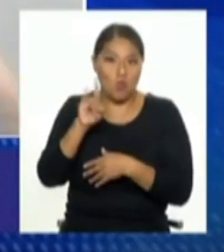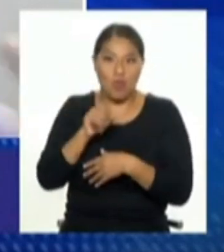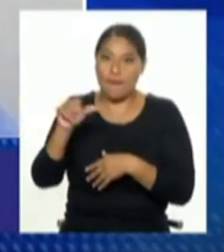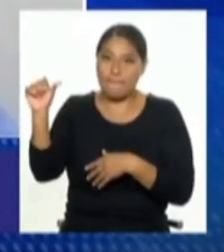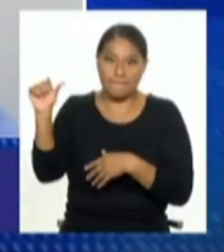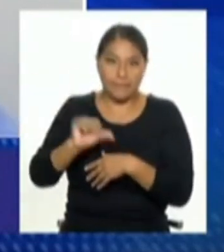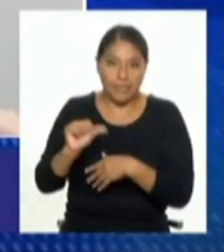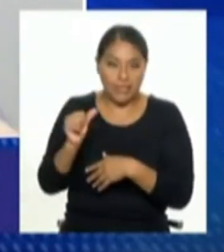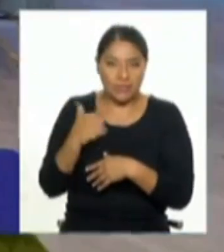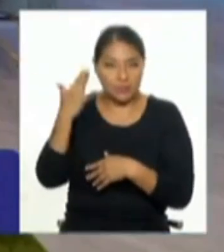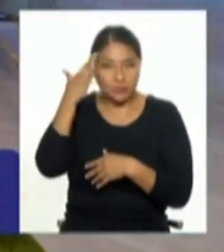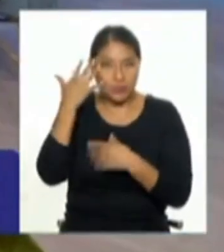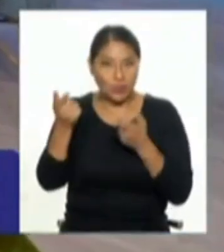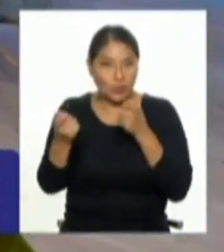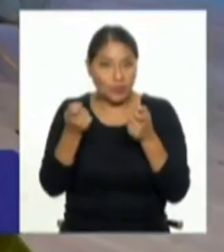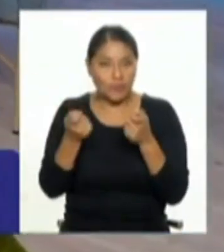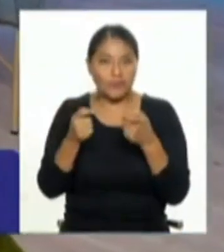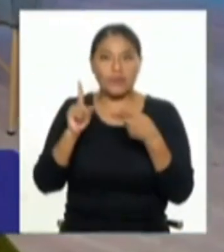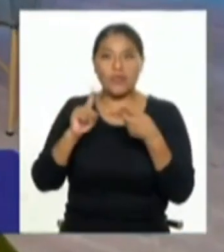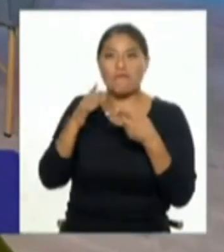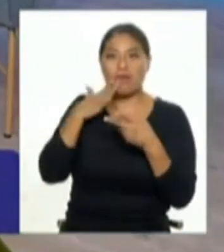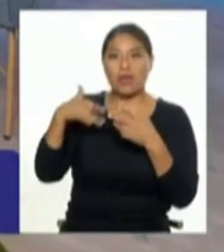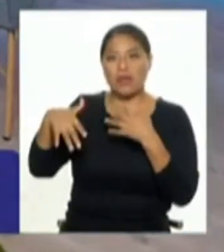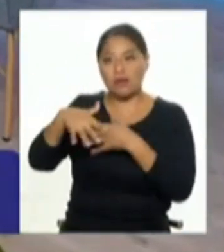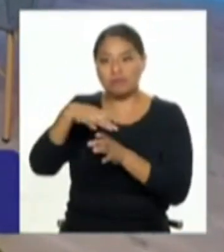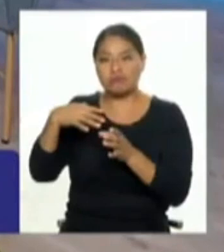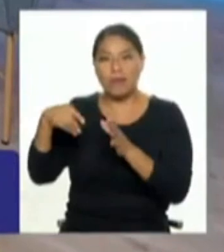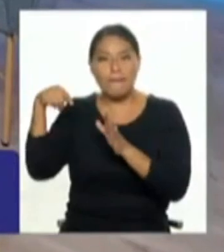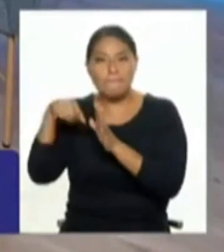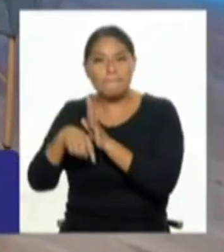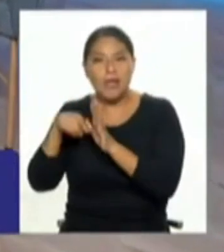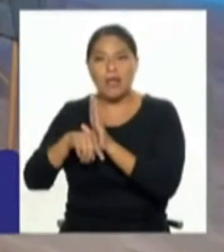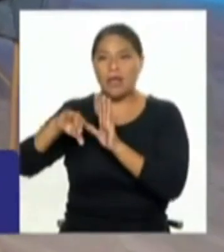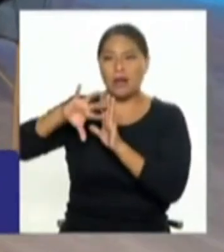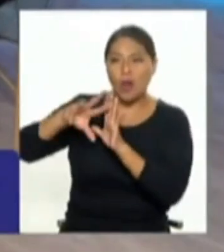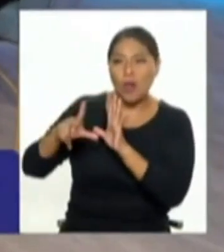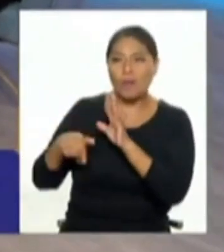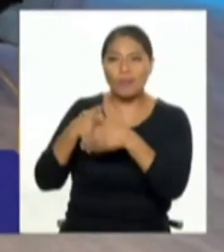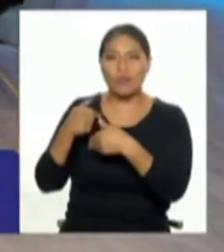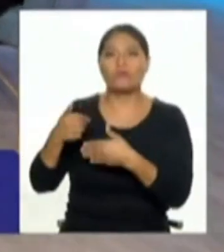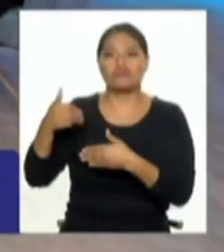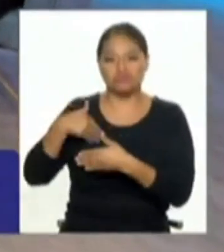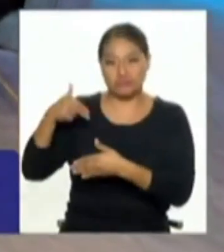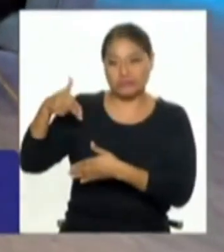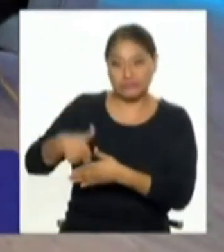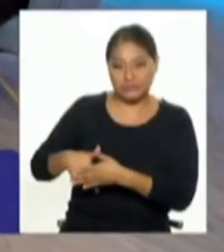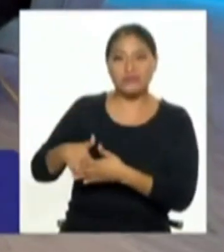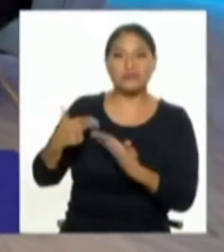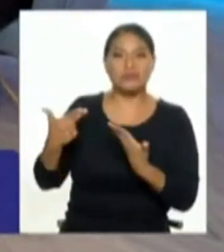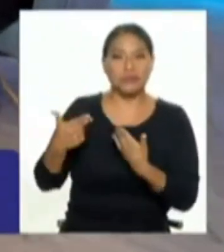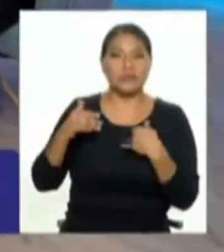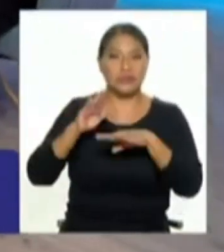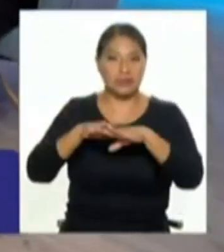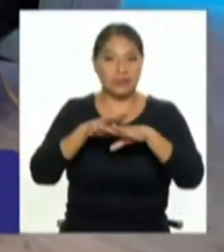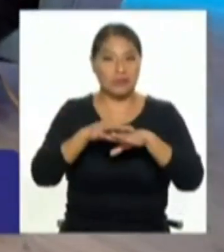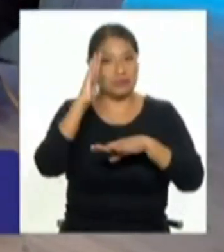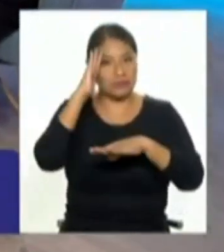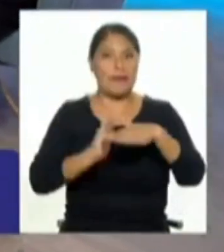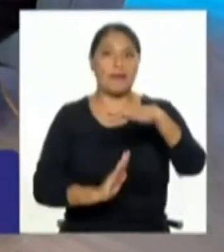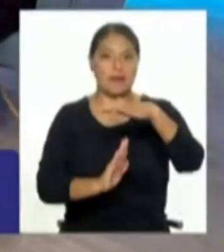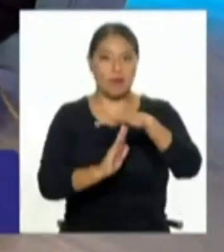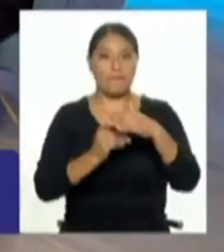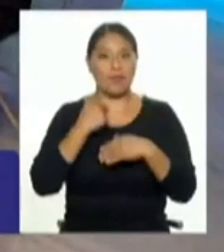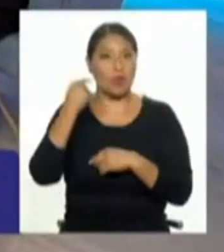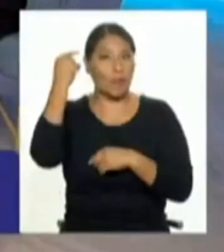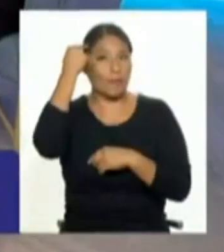tema de delincuencia y violencia social. Entonces tenemos que hacer un alto salud mental es tarea de todos